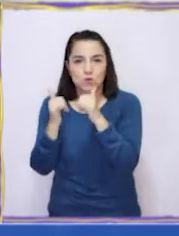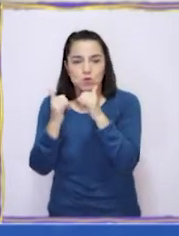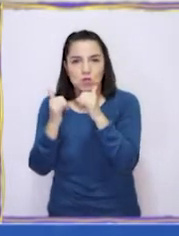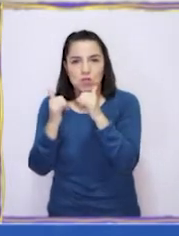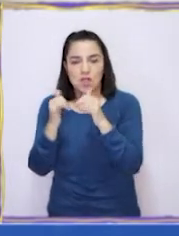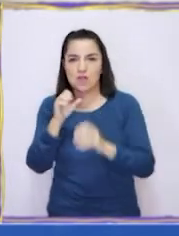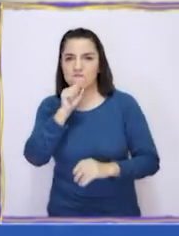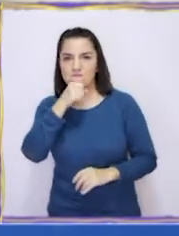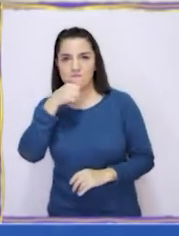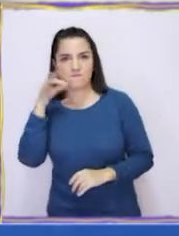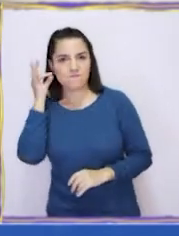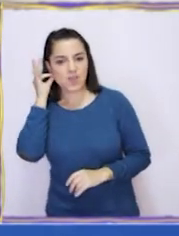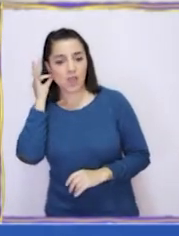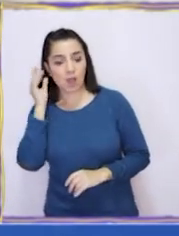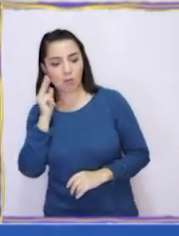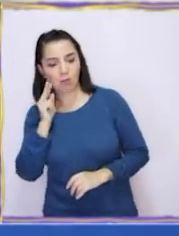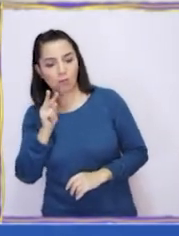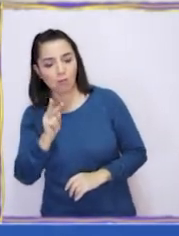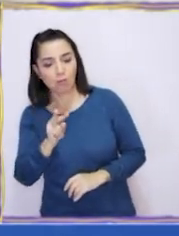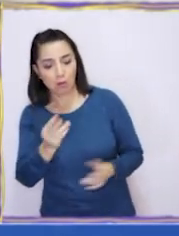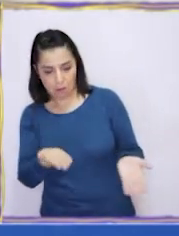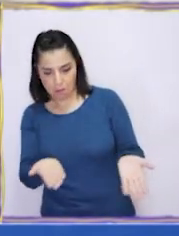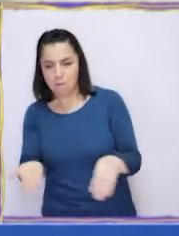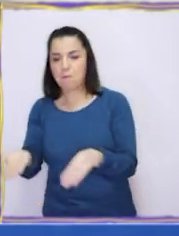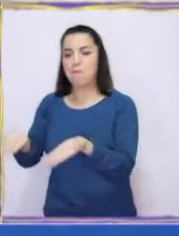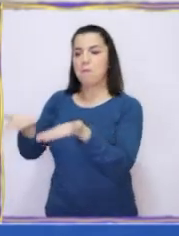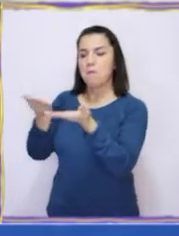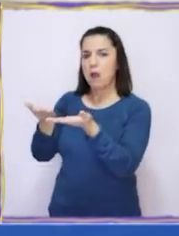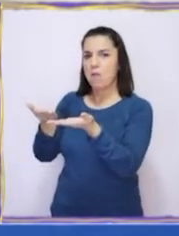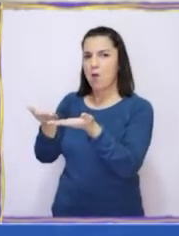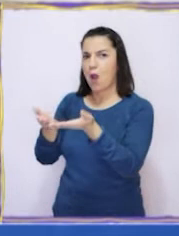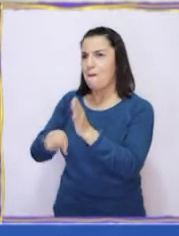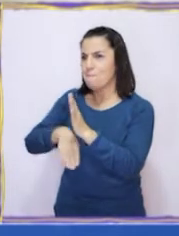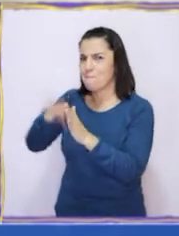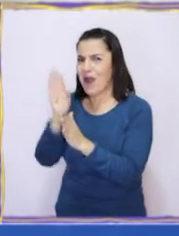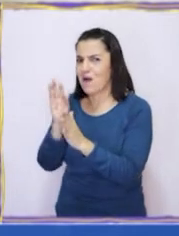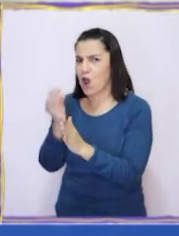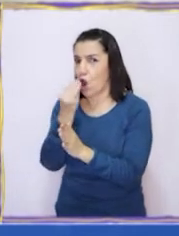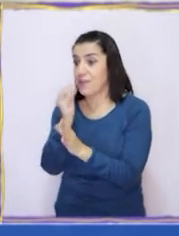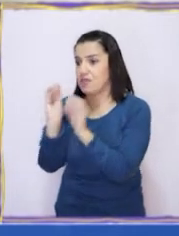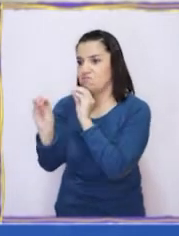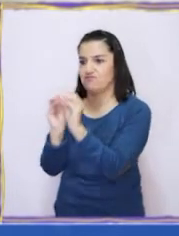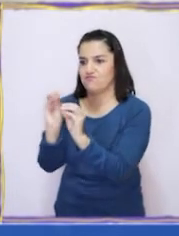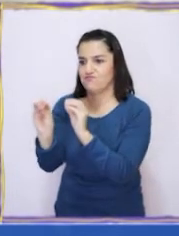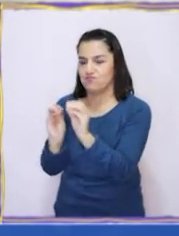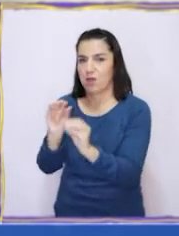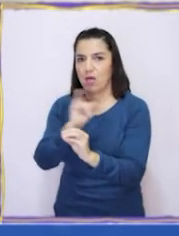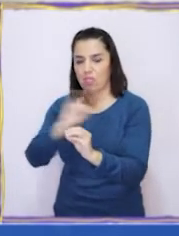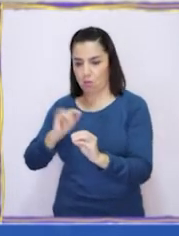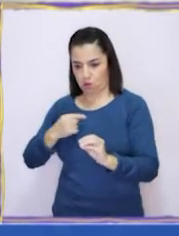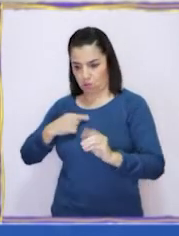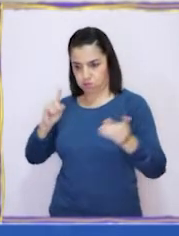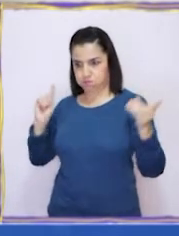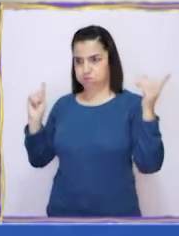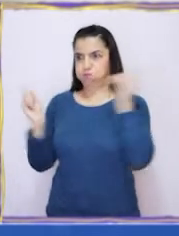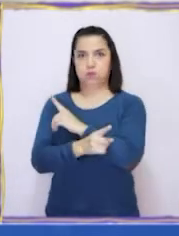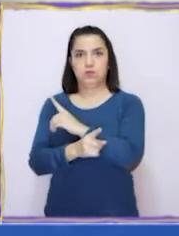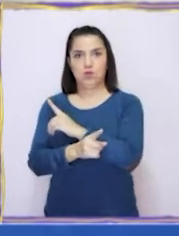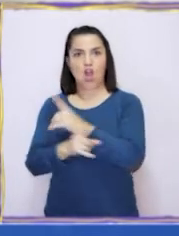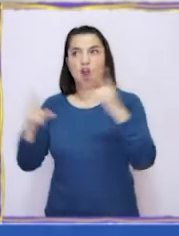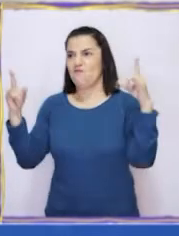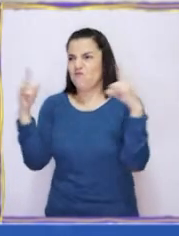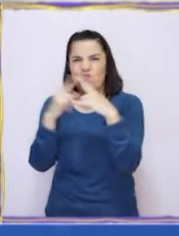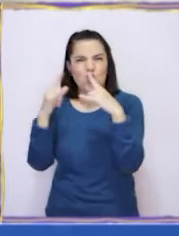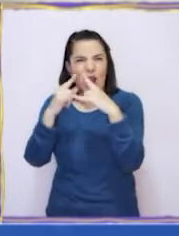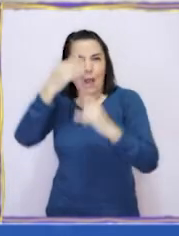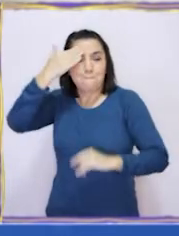Una viejita se asomó, los dejó entrar y los alimentó aún más. Luego mostró su verdadera identidad.